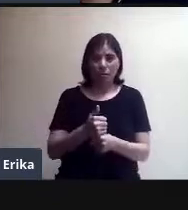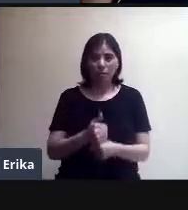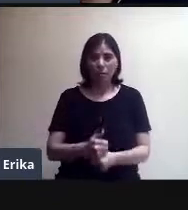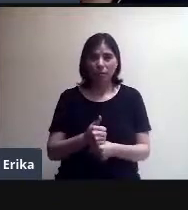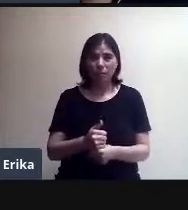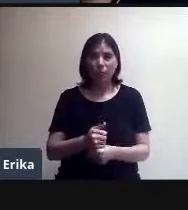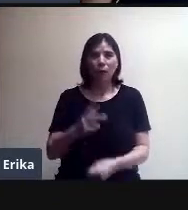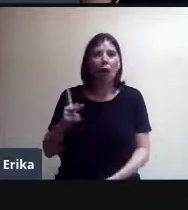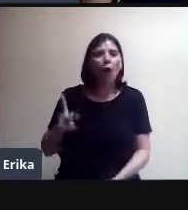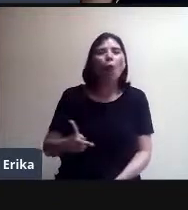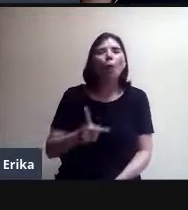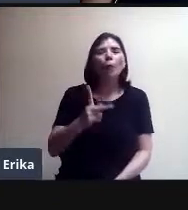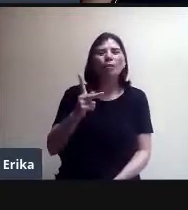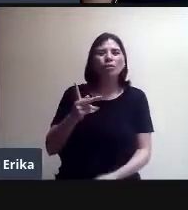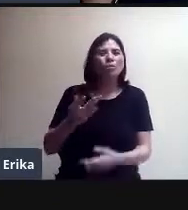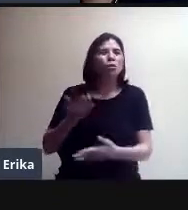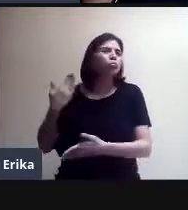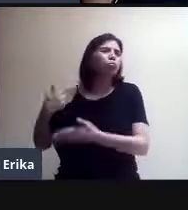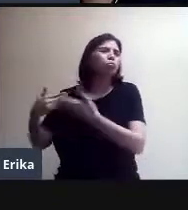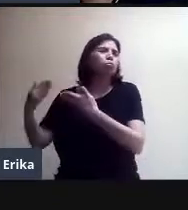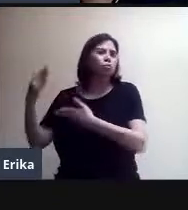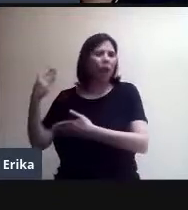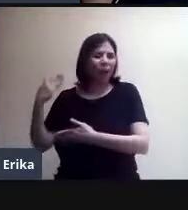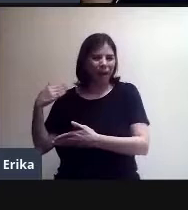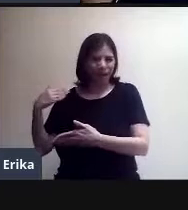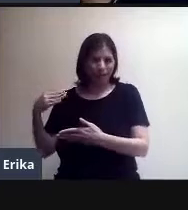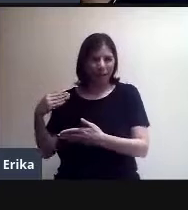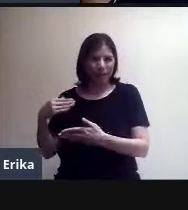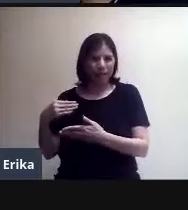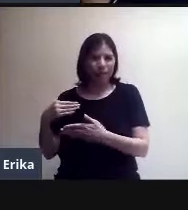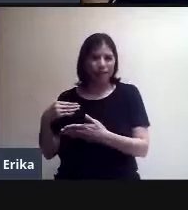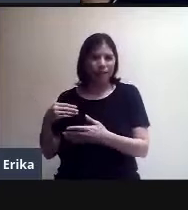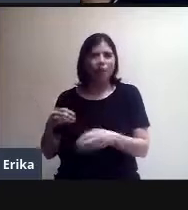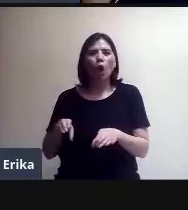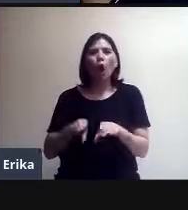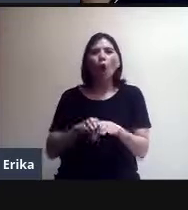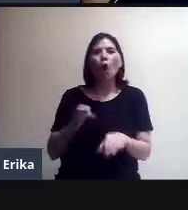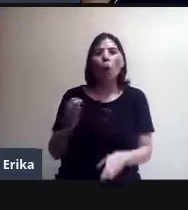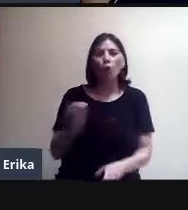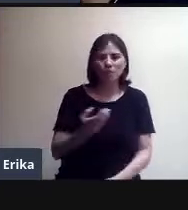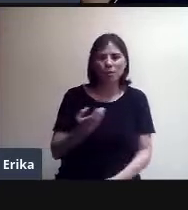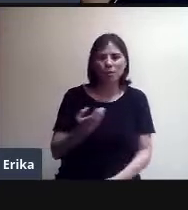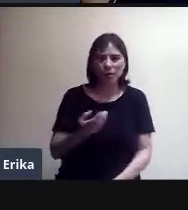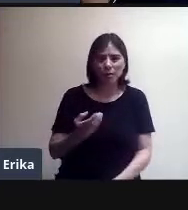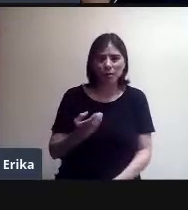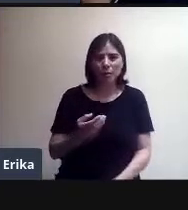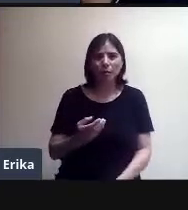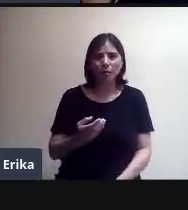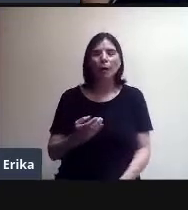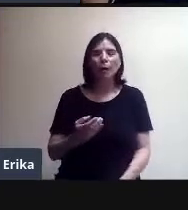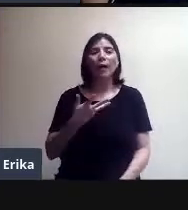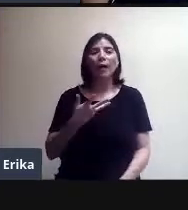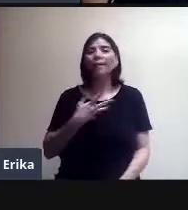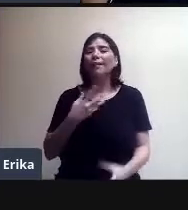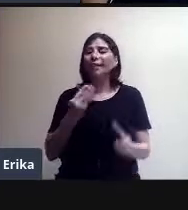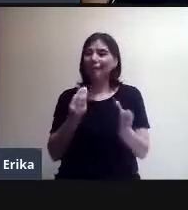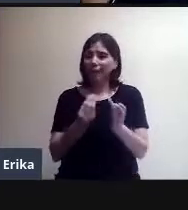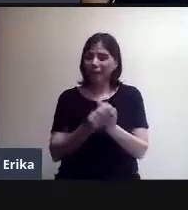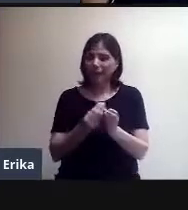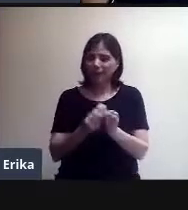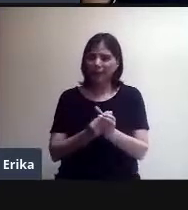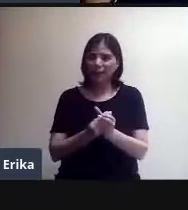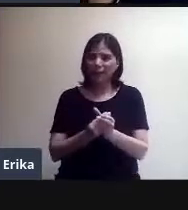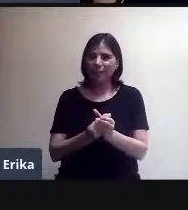época para seguir teniendo clases. Entonces, muy graciosos los videos de mi sobrino, porque que la